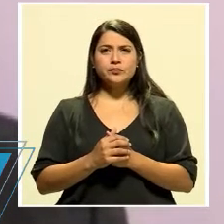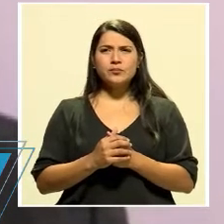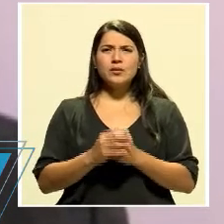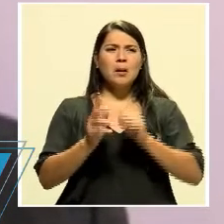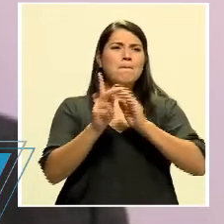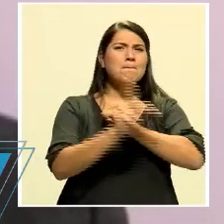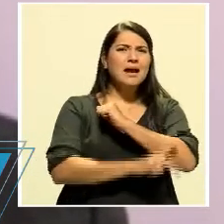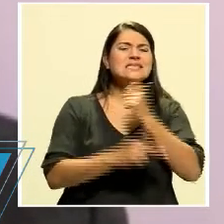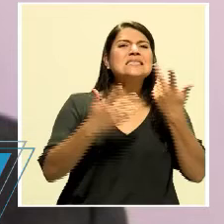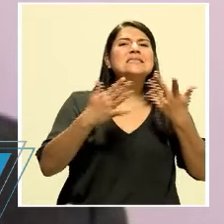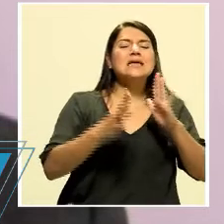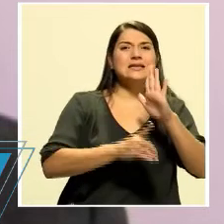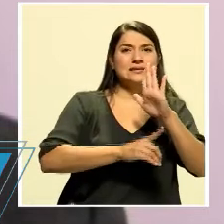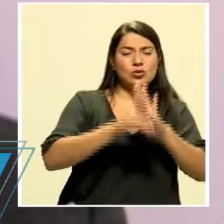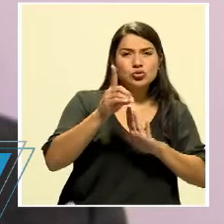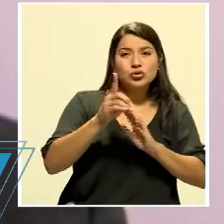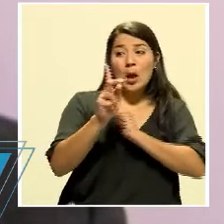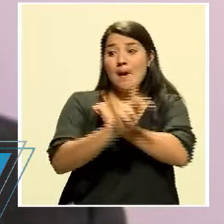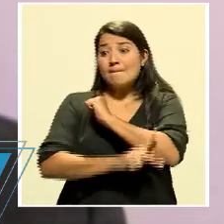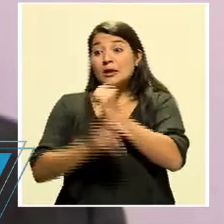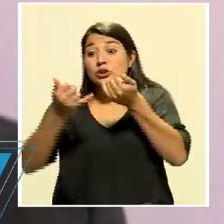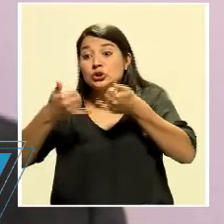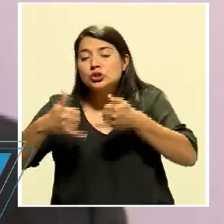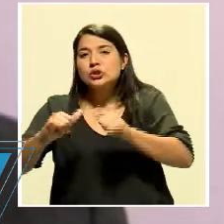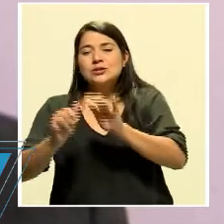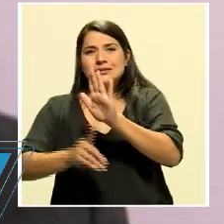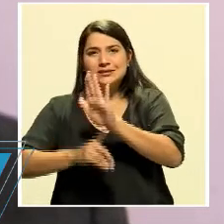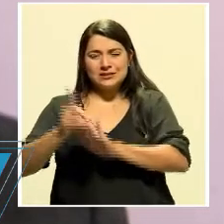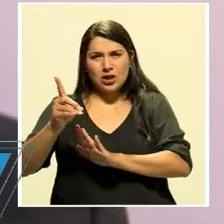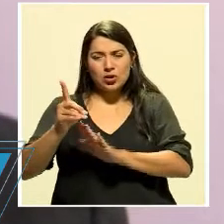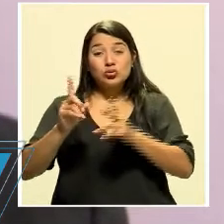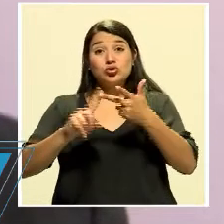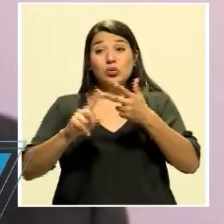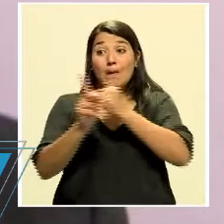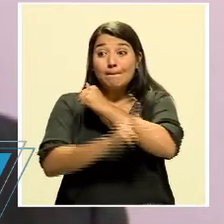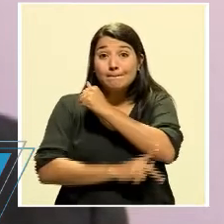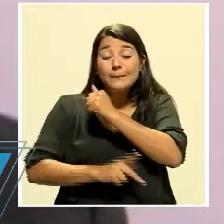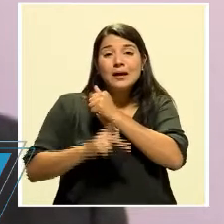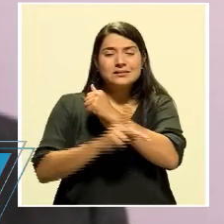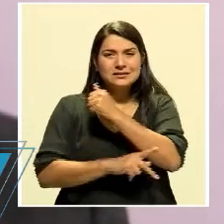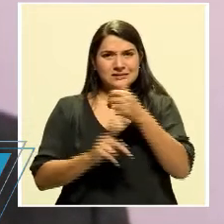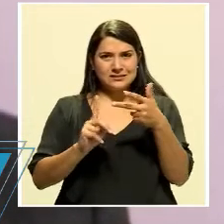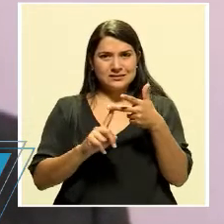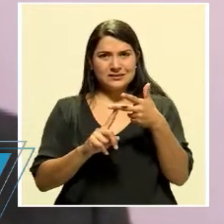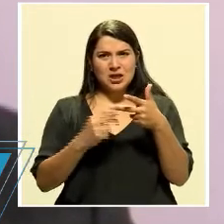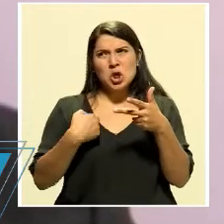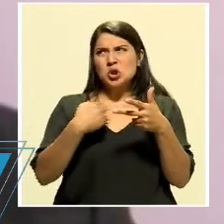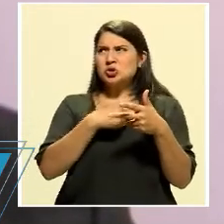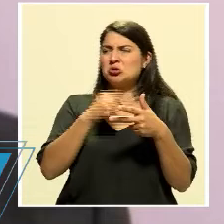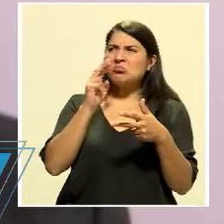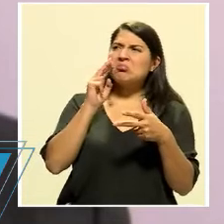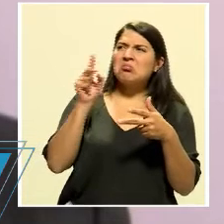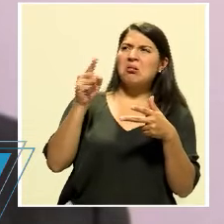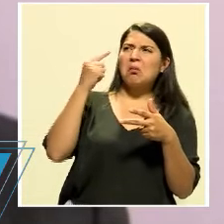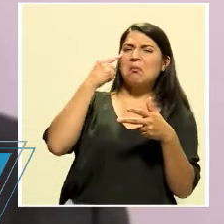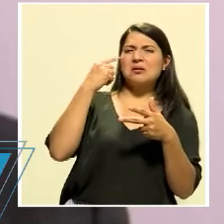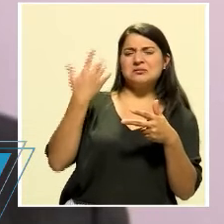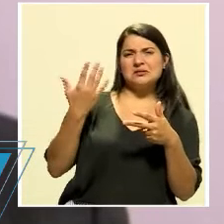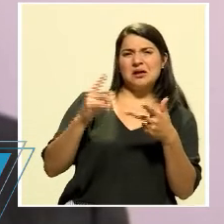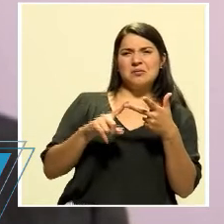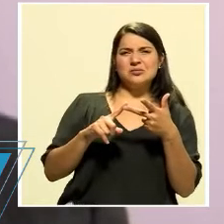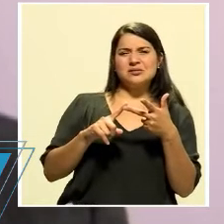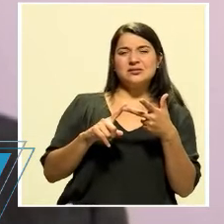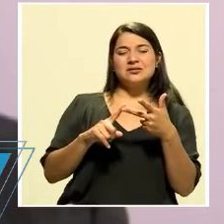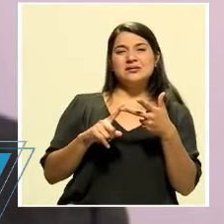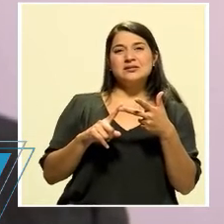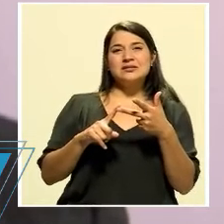Países desarrollados, países en vías de desarrollo, países que uno diría de no. Aquí ya el